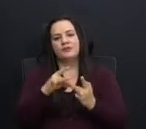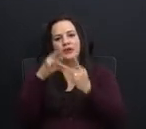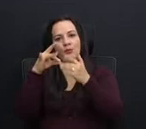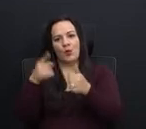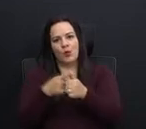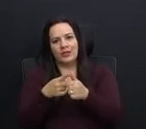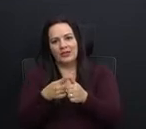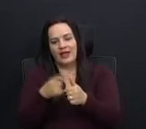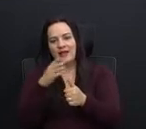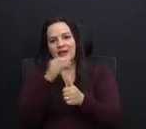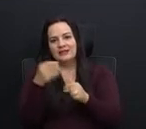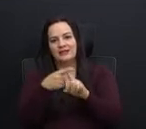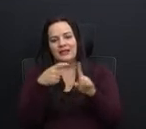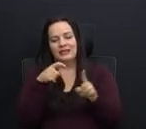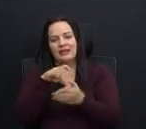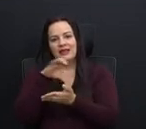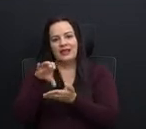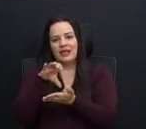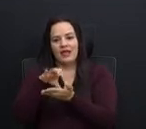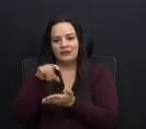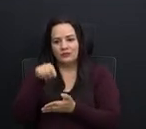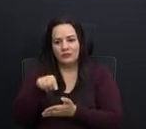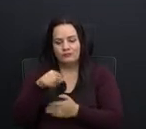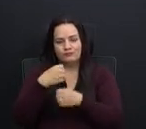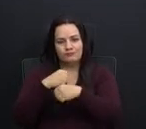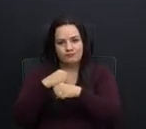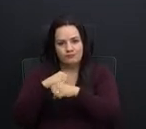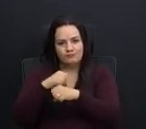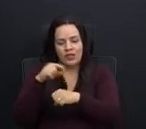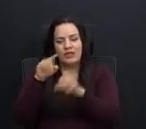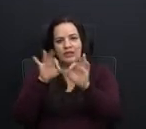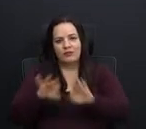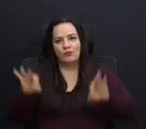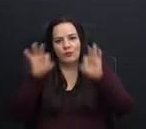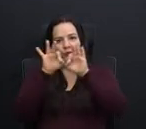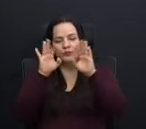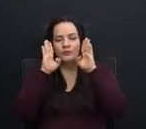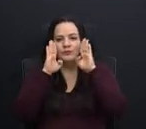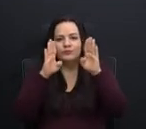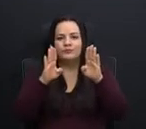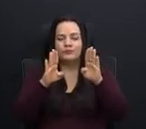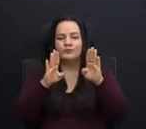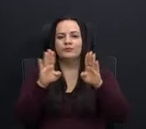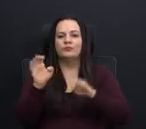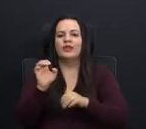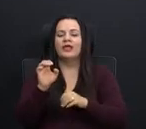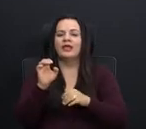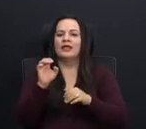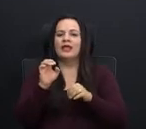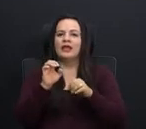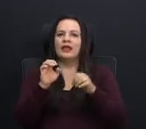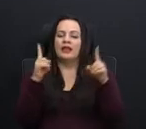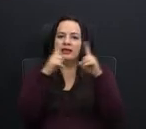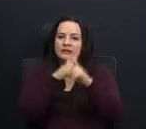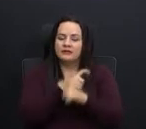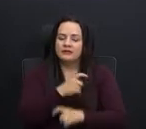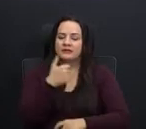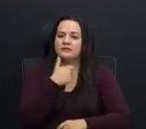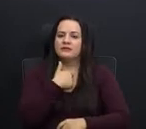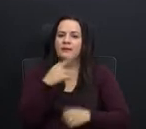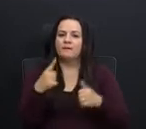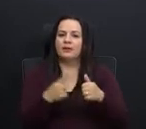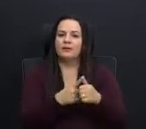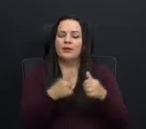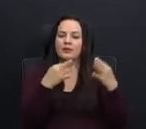ámbito local es preciso abordar para afrontar la crisis en la que nos encontramos. El primero trata